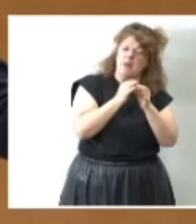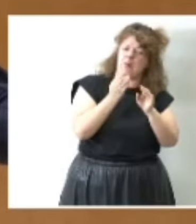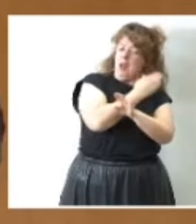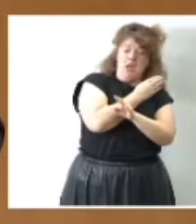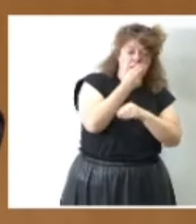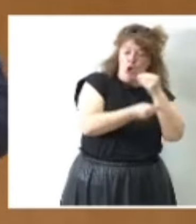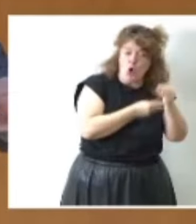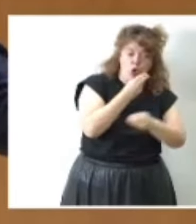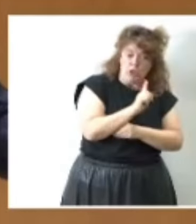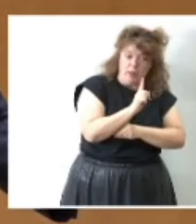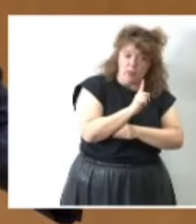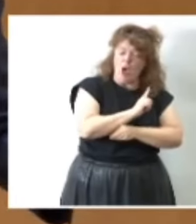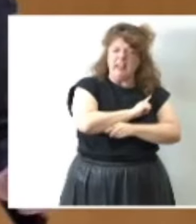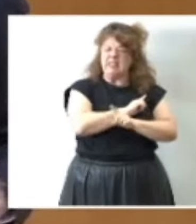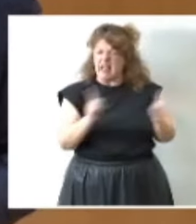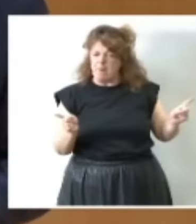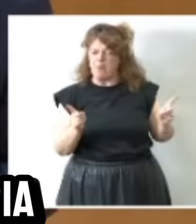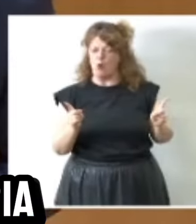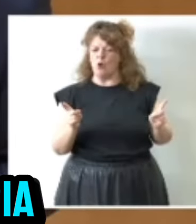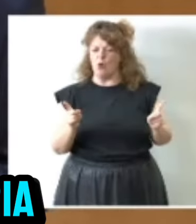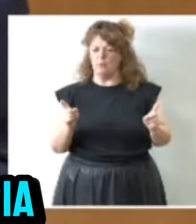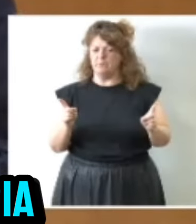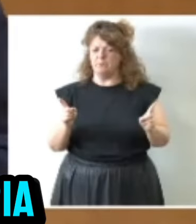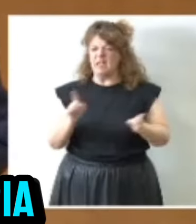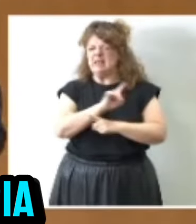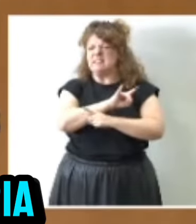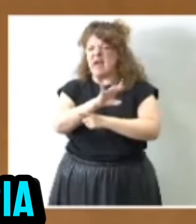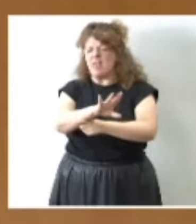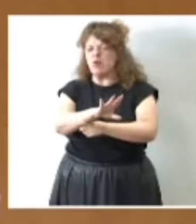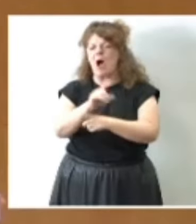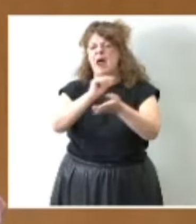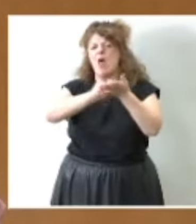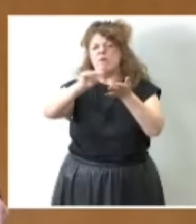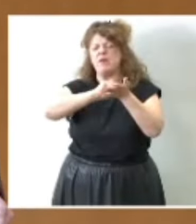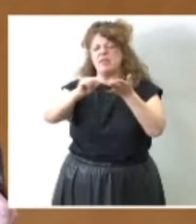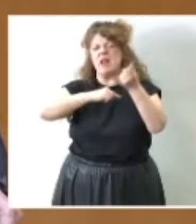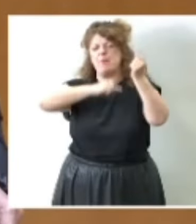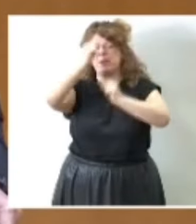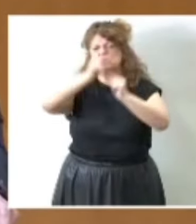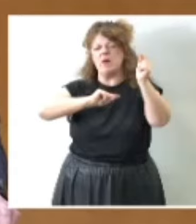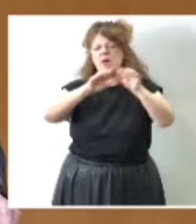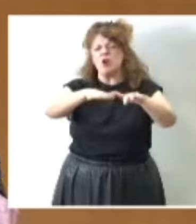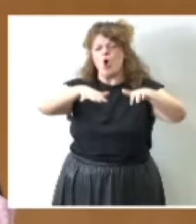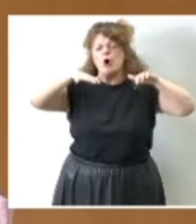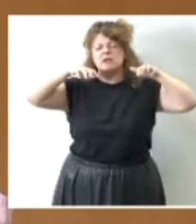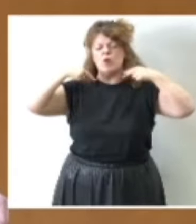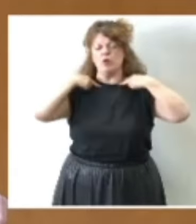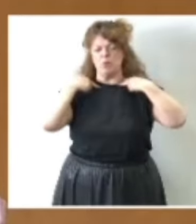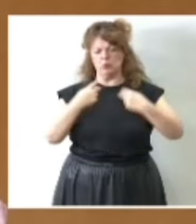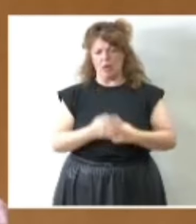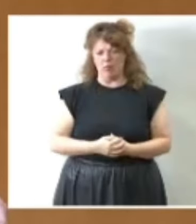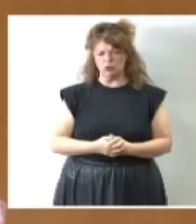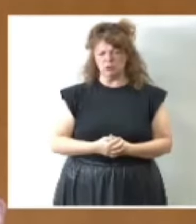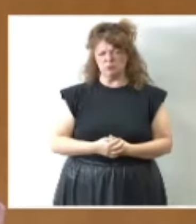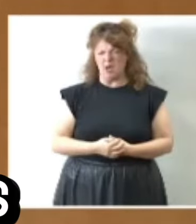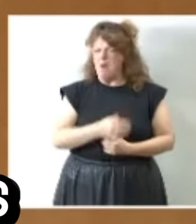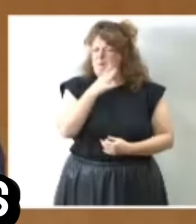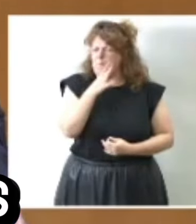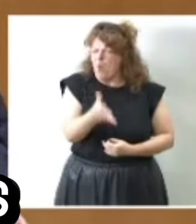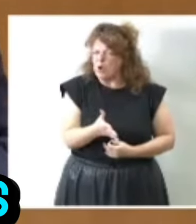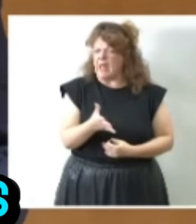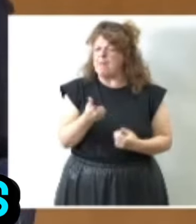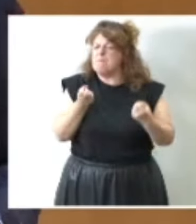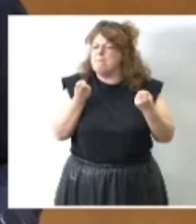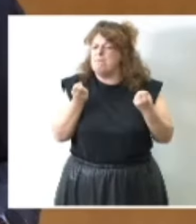que no ocurrió y tampoco se ha remitido a la Oficina Presupuestaria del Congreso de los Diputados. ¿Por qué y para qué señor